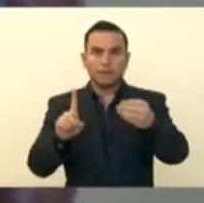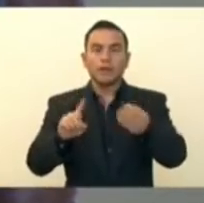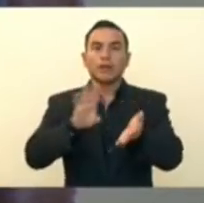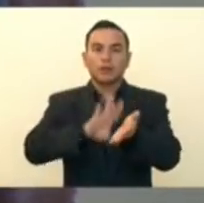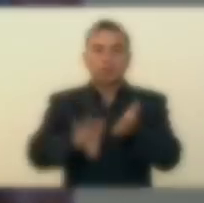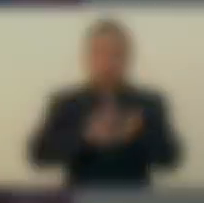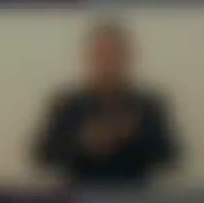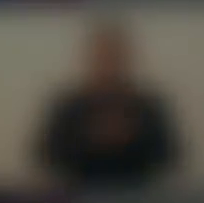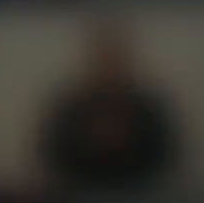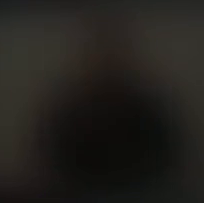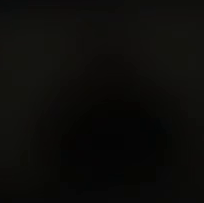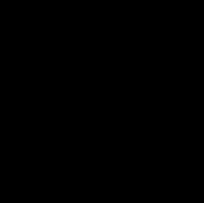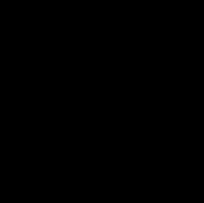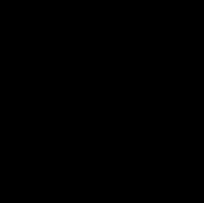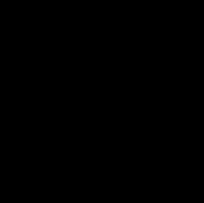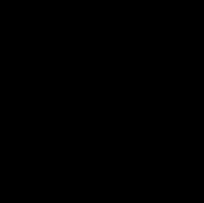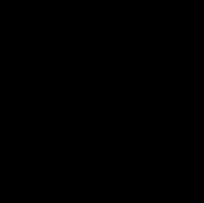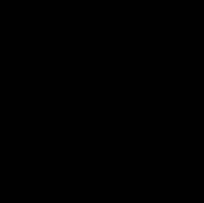médicos de toda la familia.